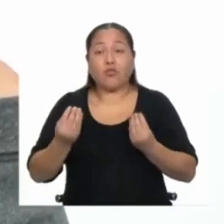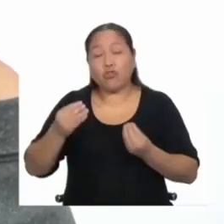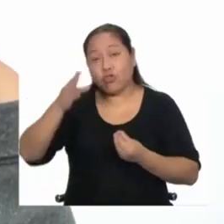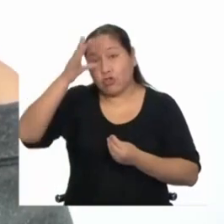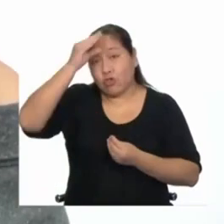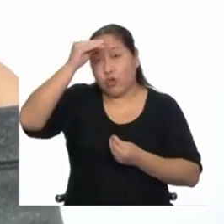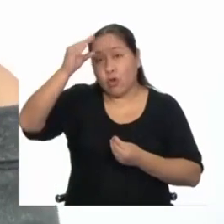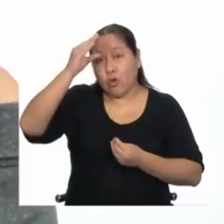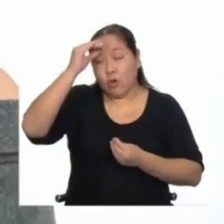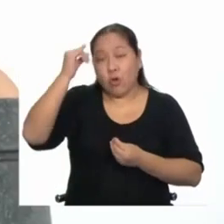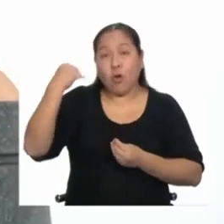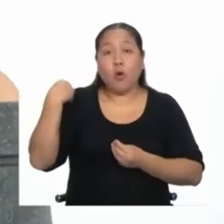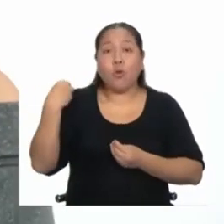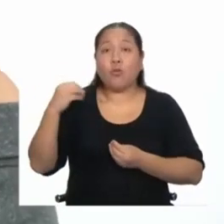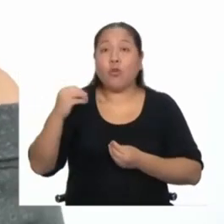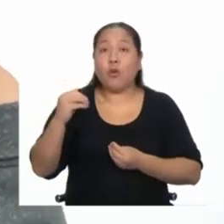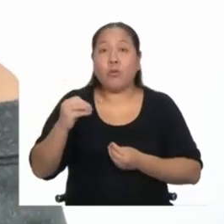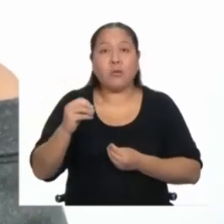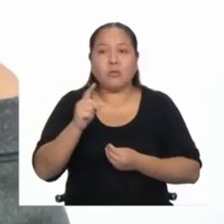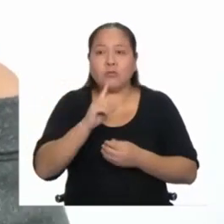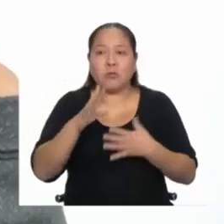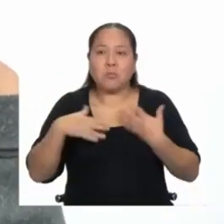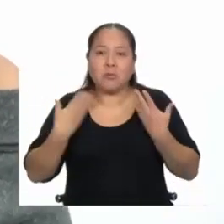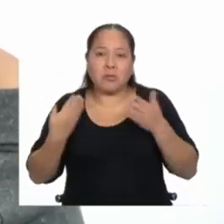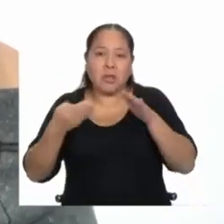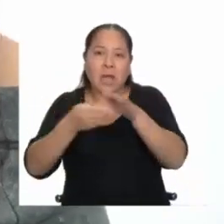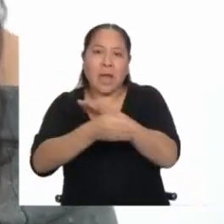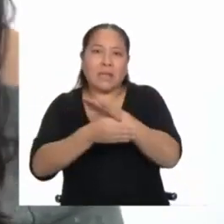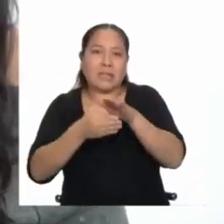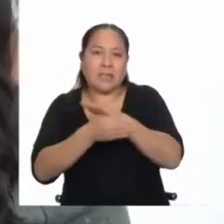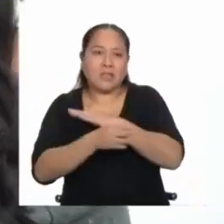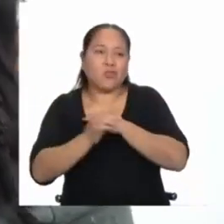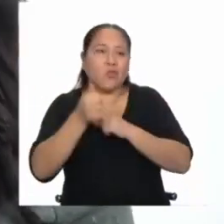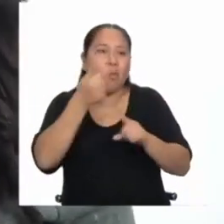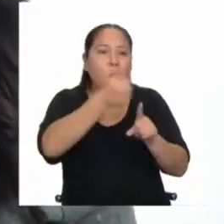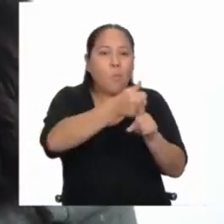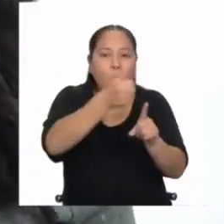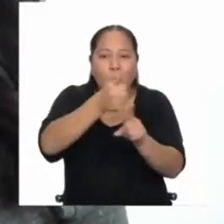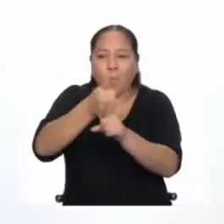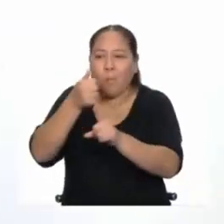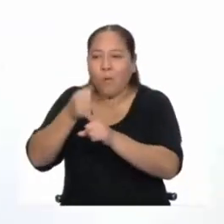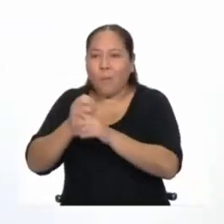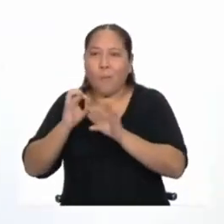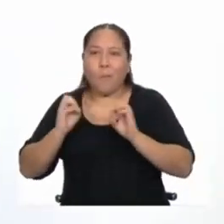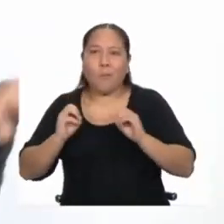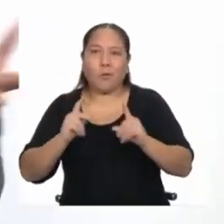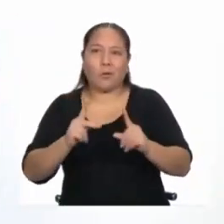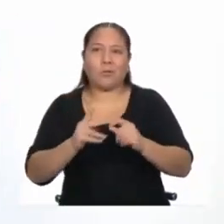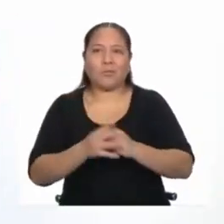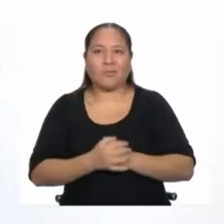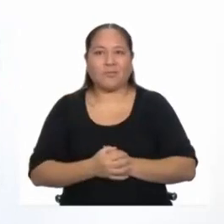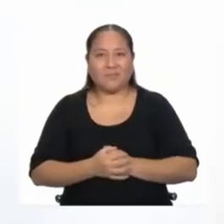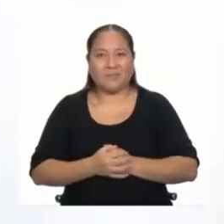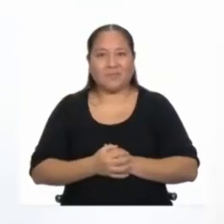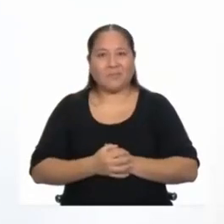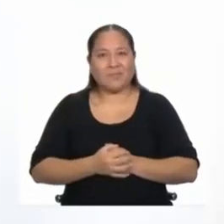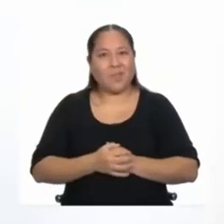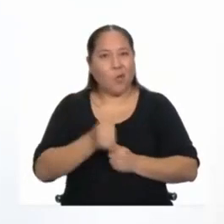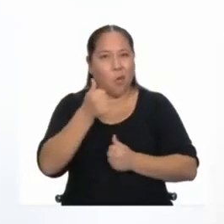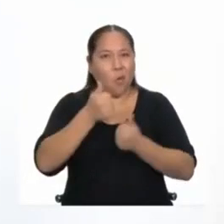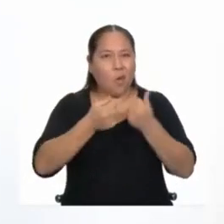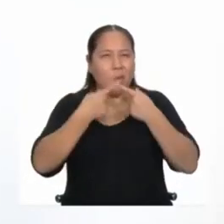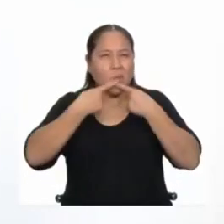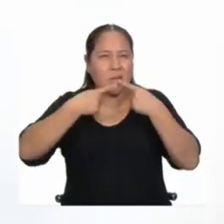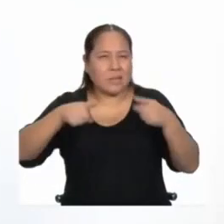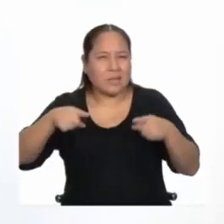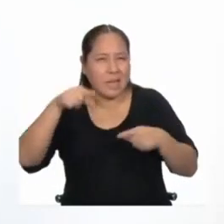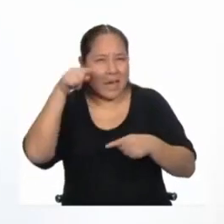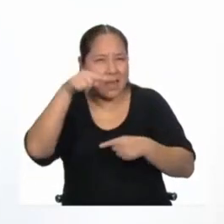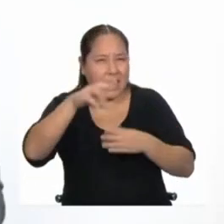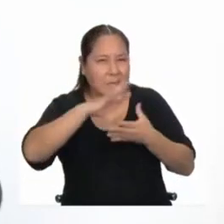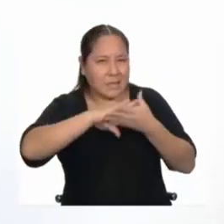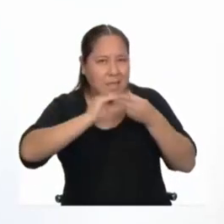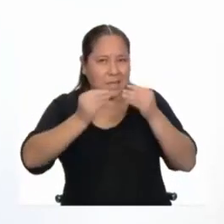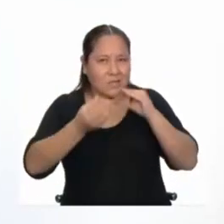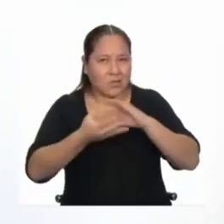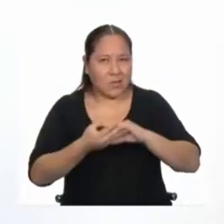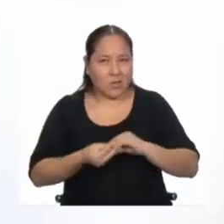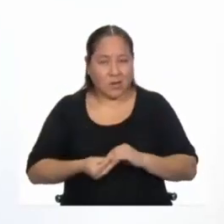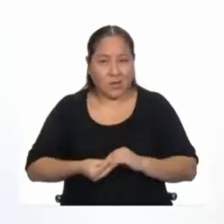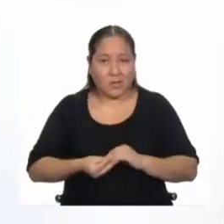habrían podido tener acceso a sus propias oportunidades. ¿Qué mensaje te llevaste a esta historia?